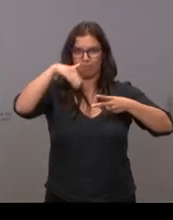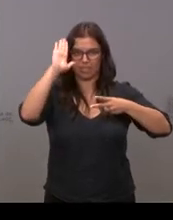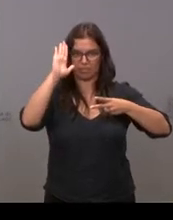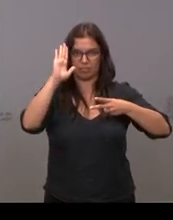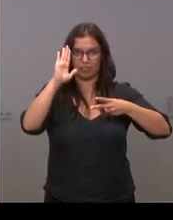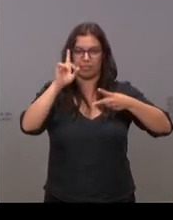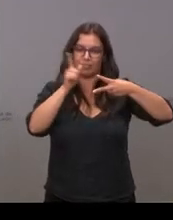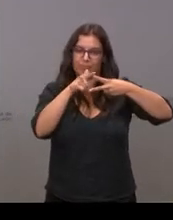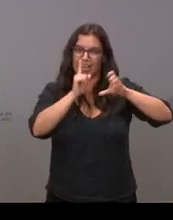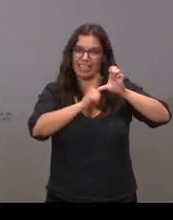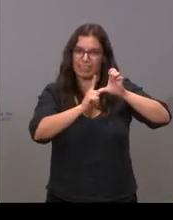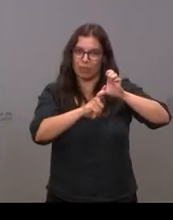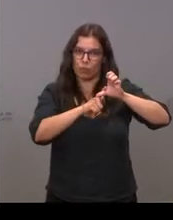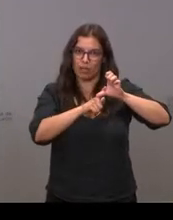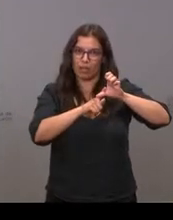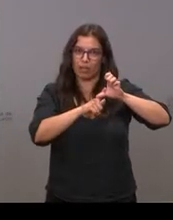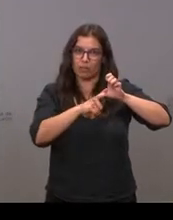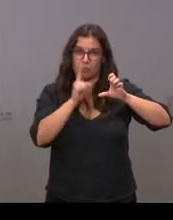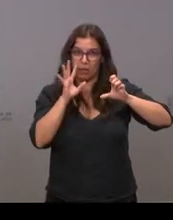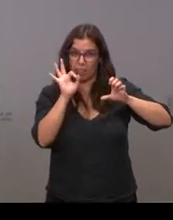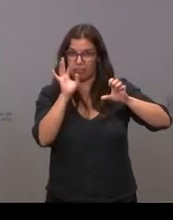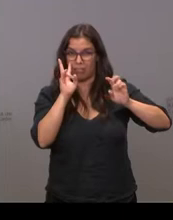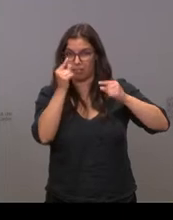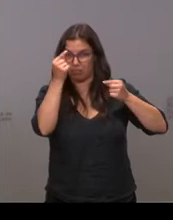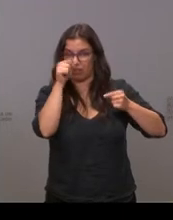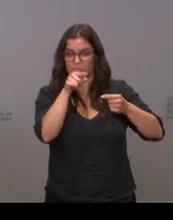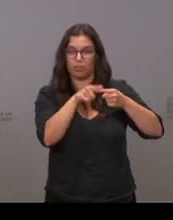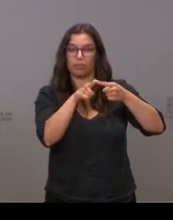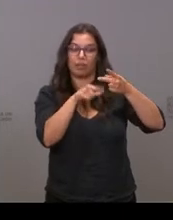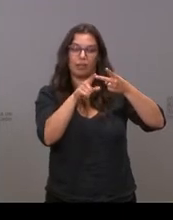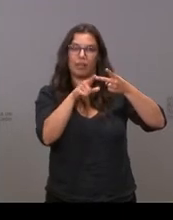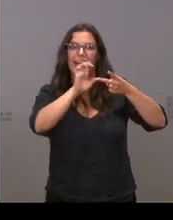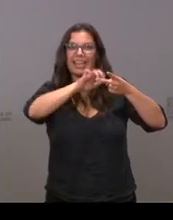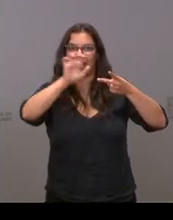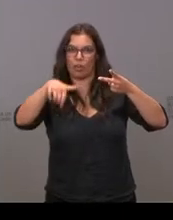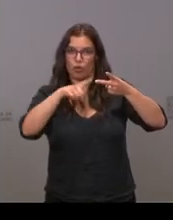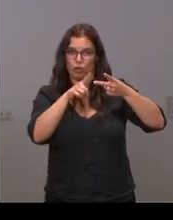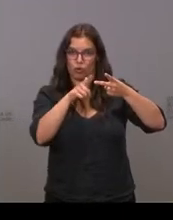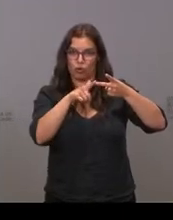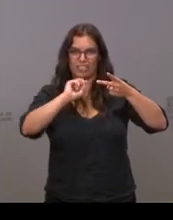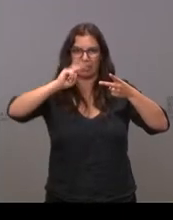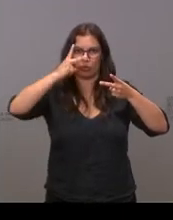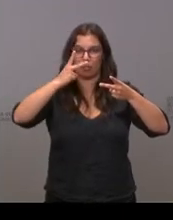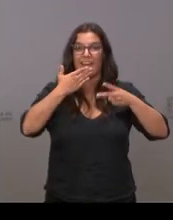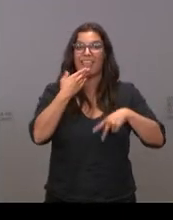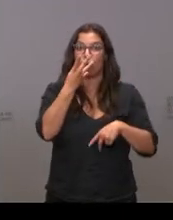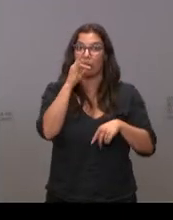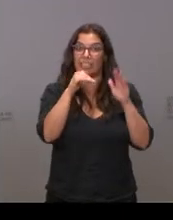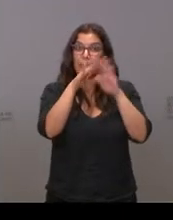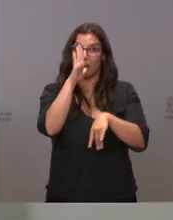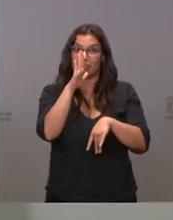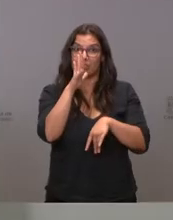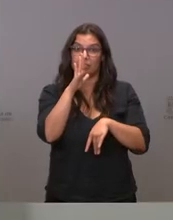de Extremadura, si no me equivoco, ahí están los datos, con mayor porcentaje de personas mayores de 40 años